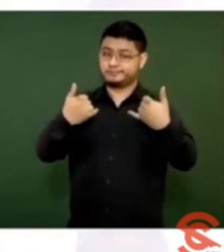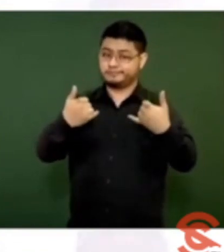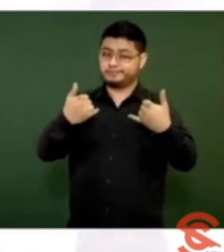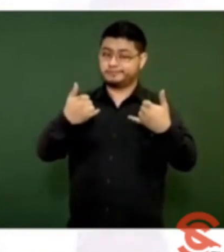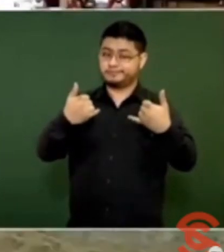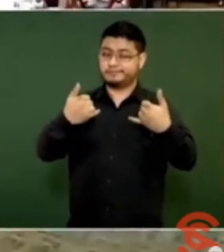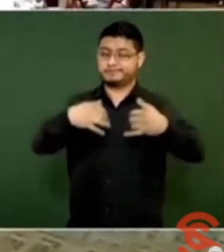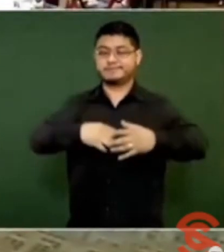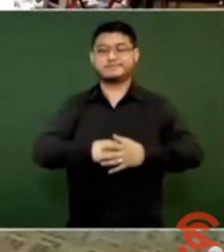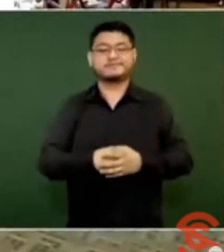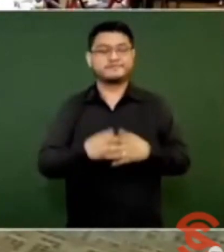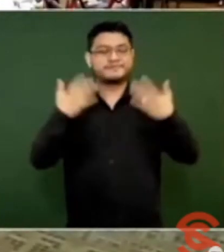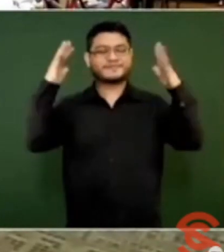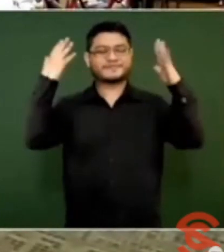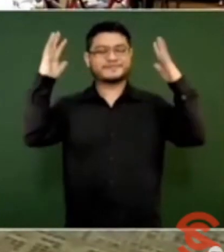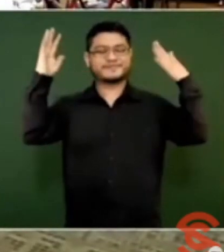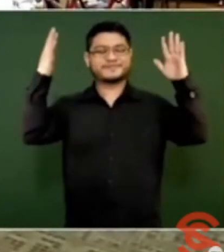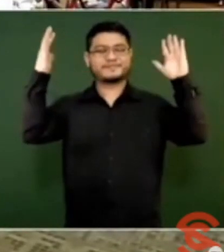¡Aplausos!